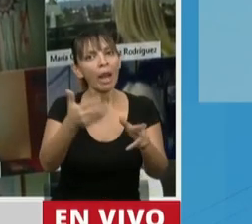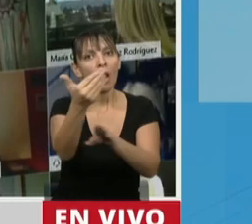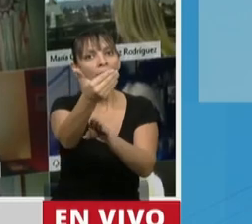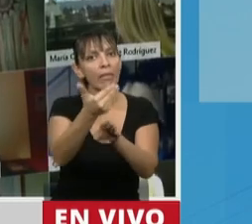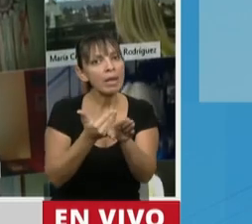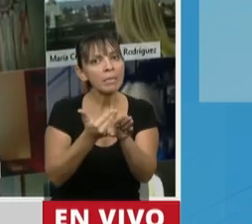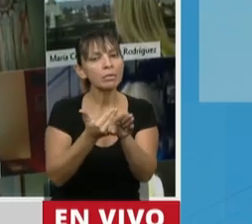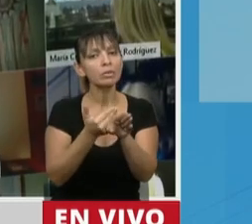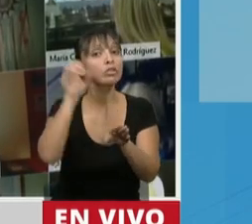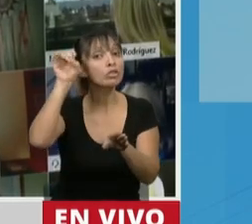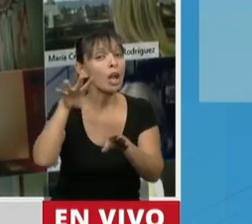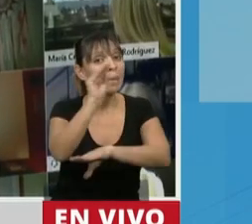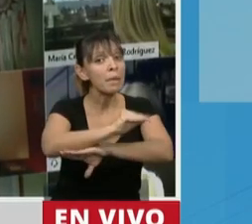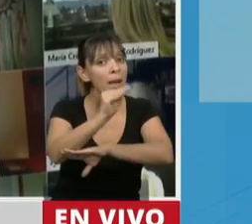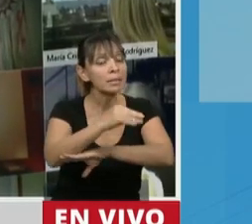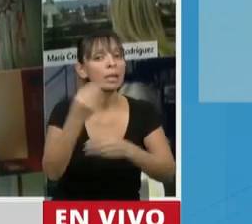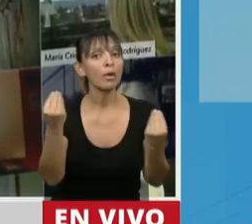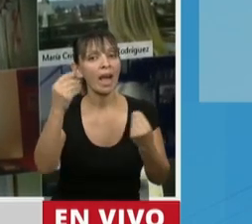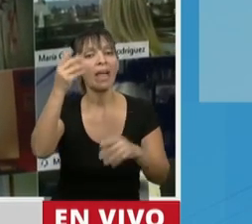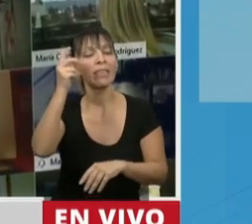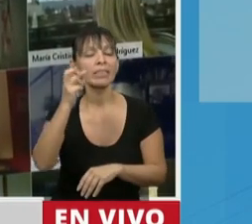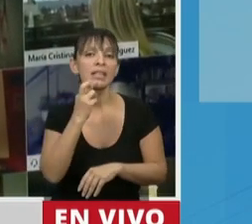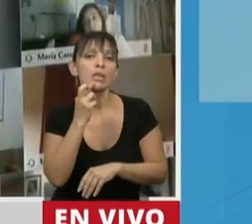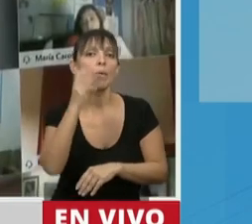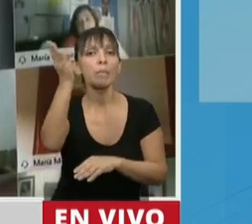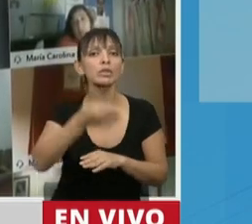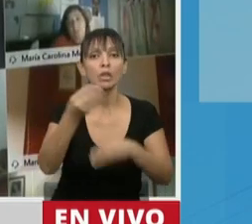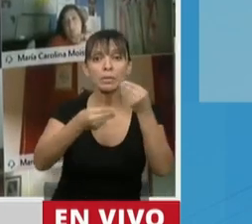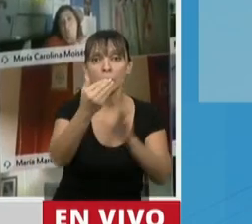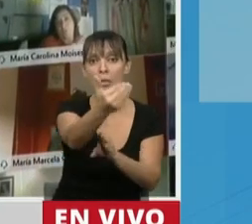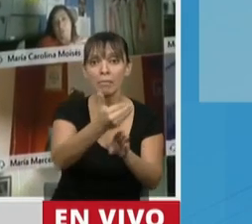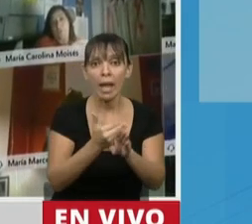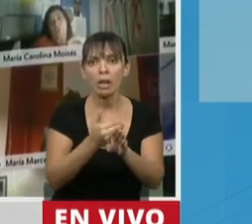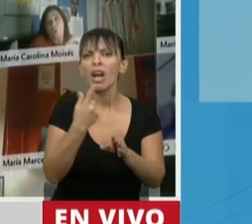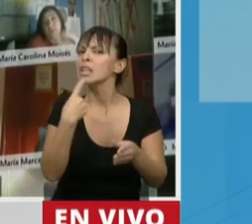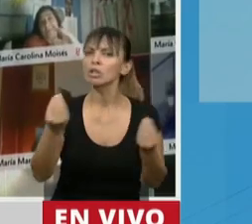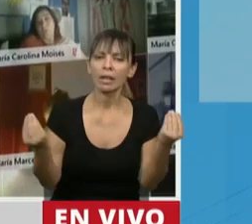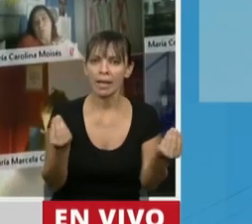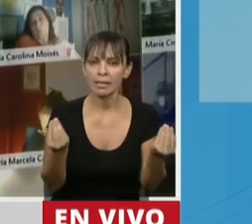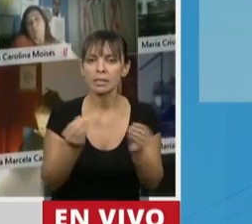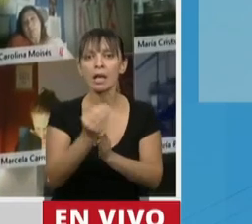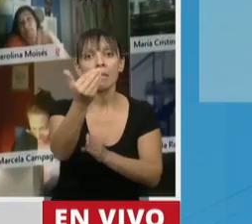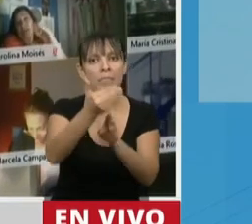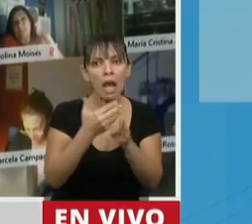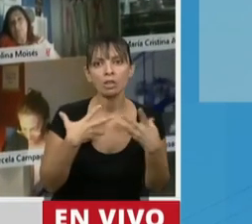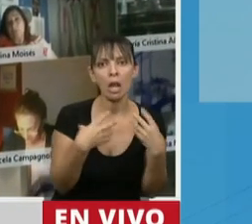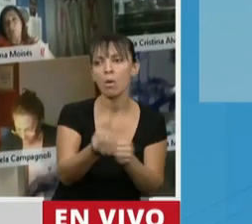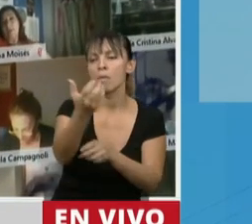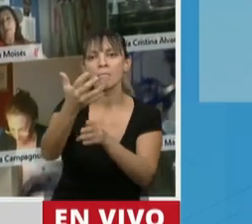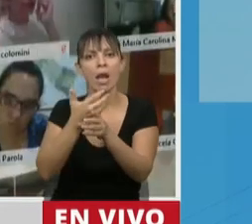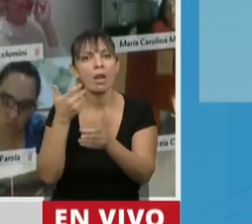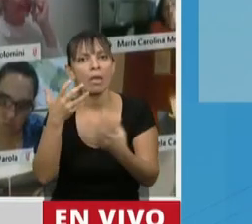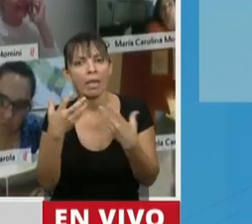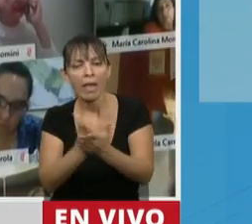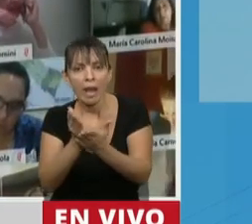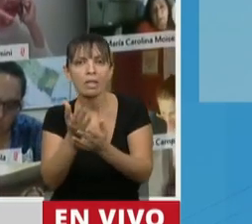solamente para Santa Cruz del 19% del presupuesto. Eso que implicó menos salud, menos derecho,